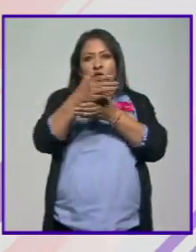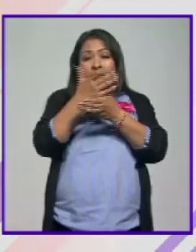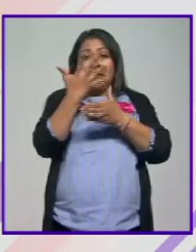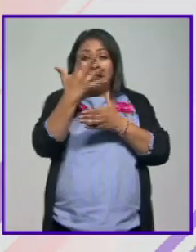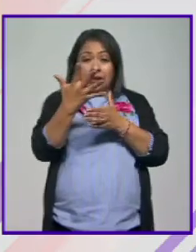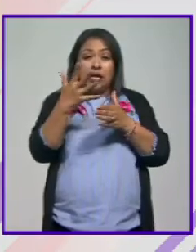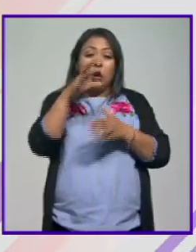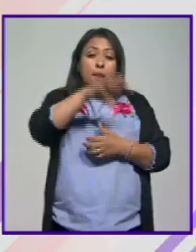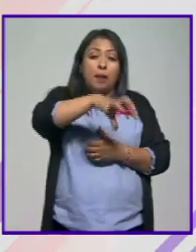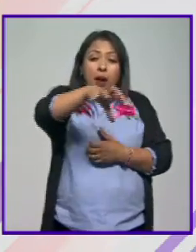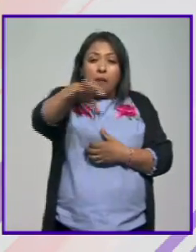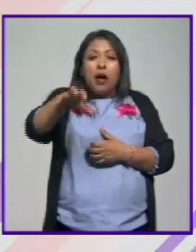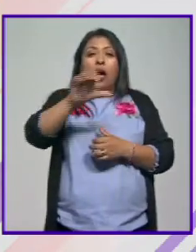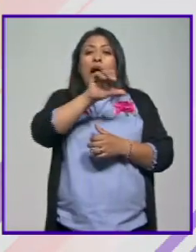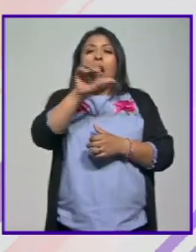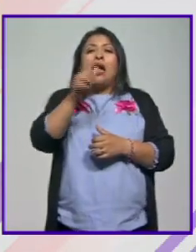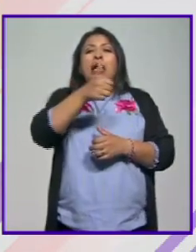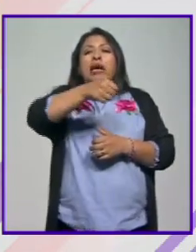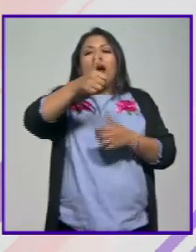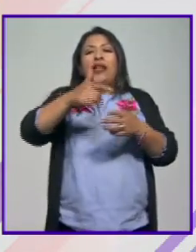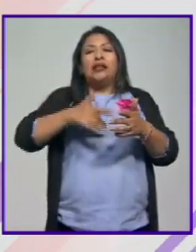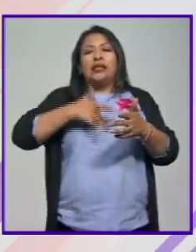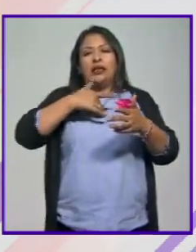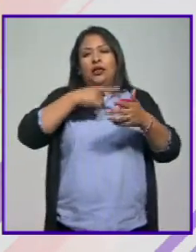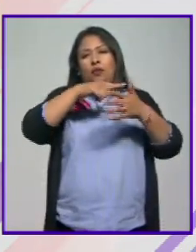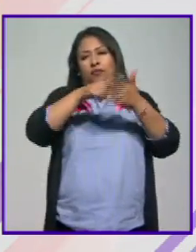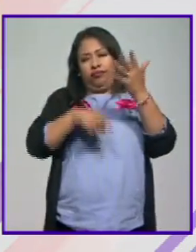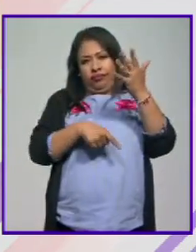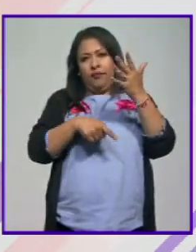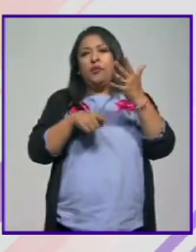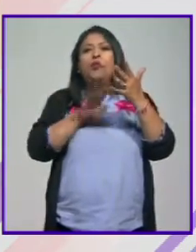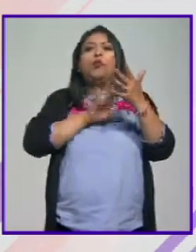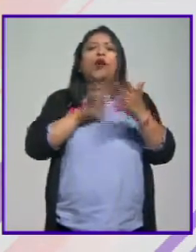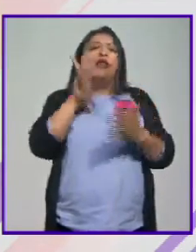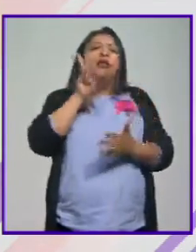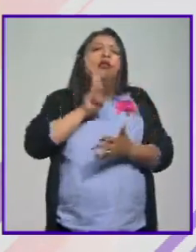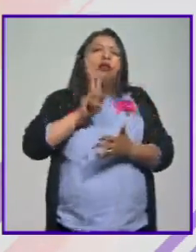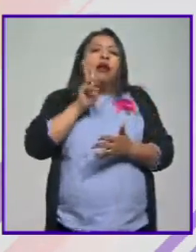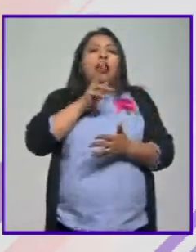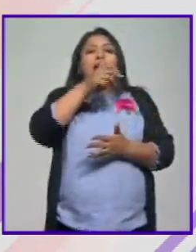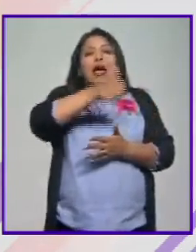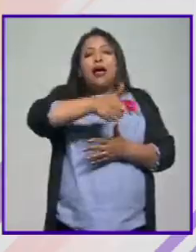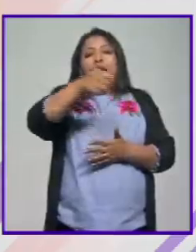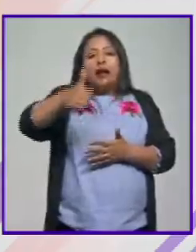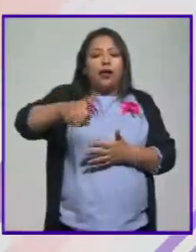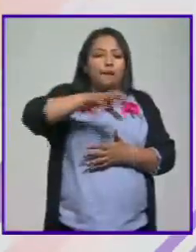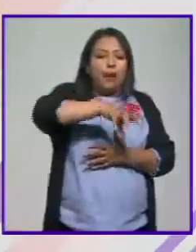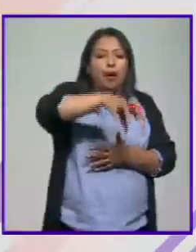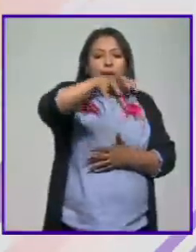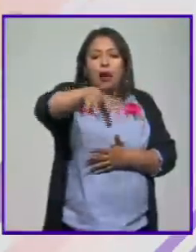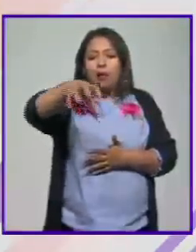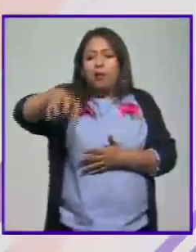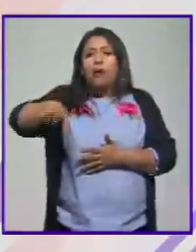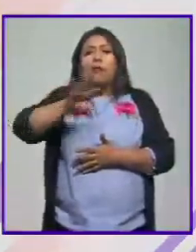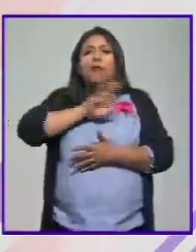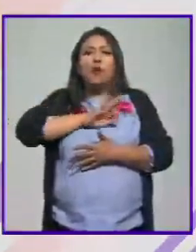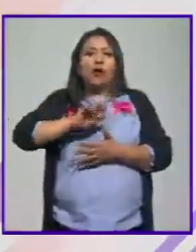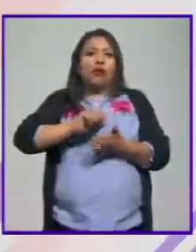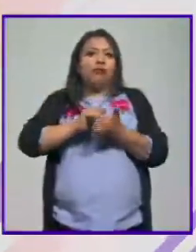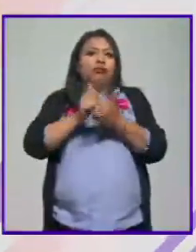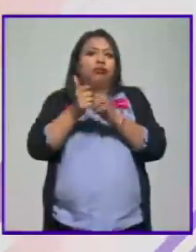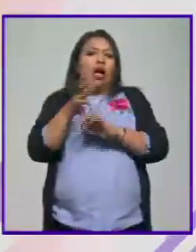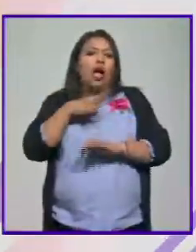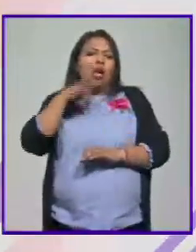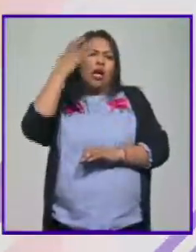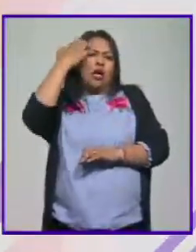pabellones está dedicado uno a cada uno de los sentidos entonces la gente va a poder experimentar el café en cada una de estas posibilidades para poder bueno pues ahora